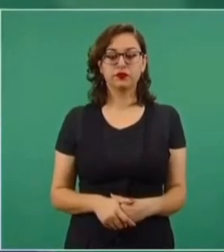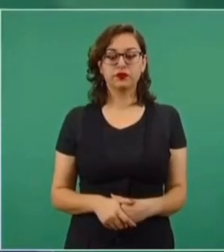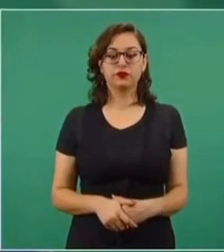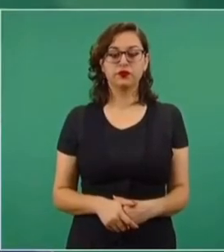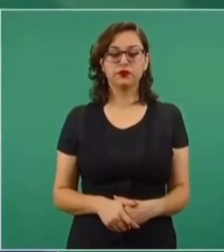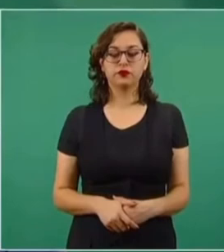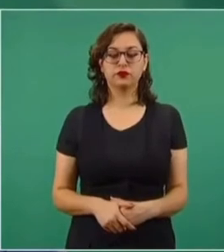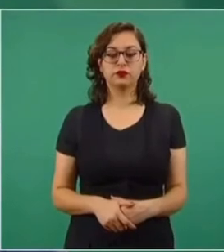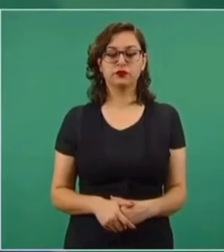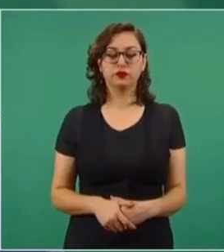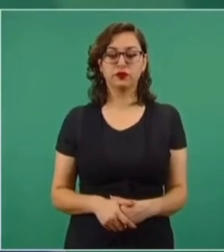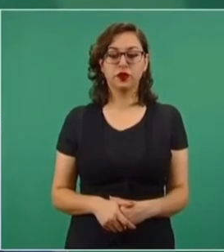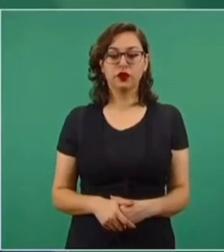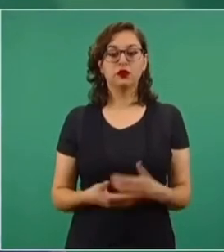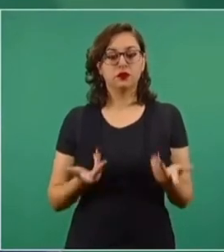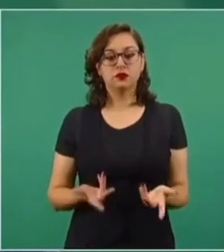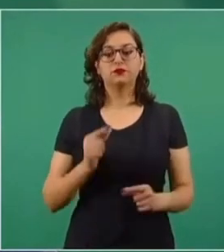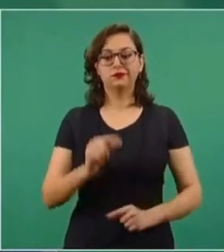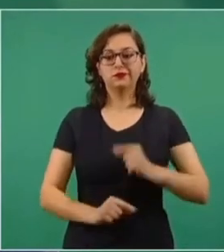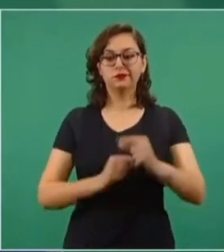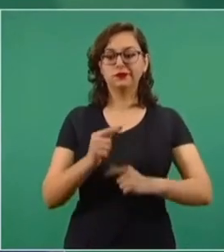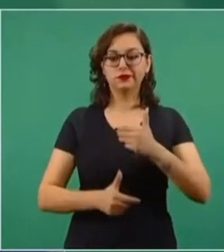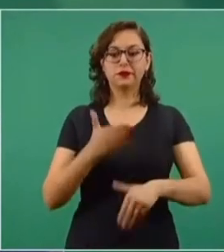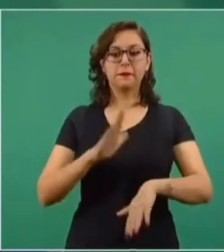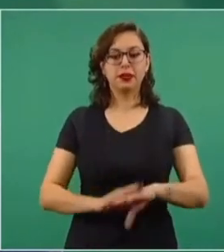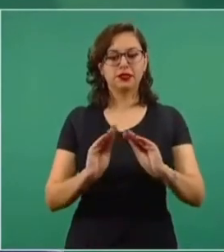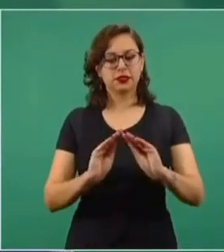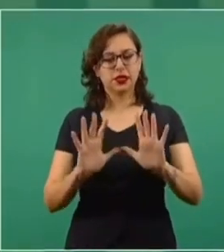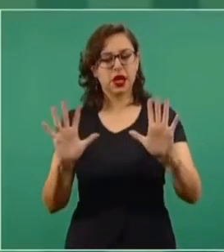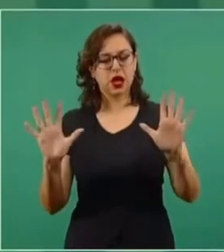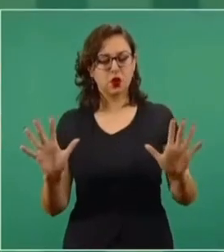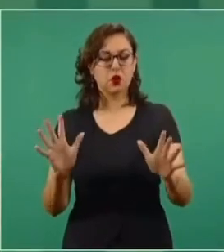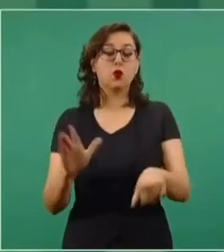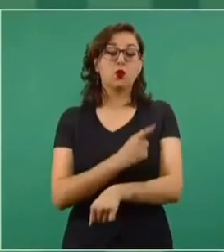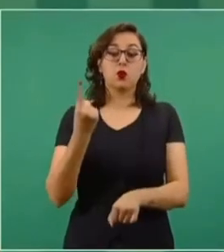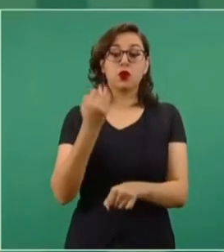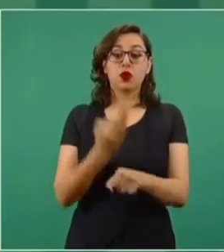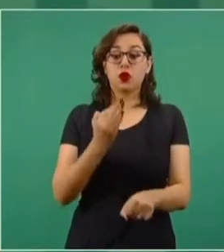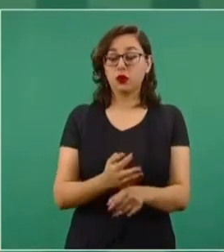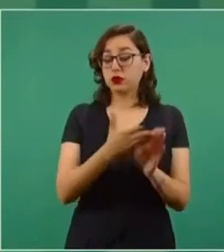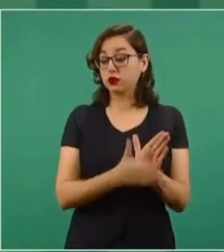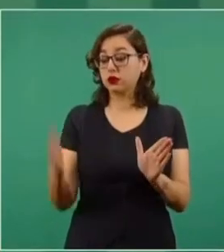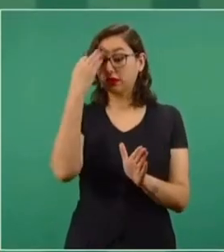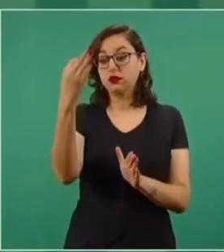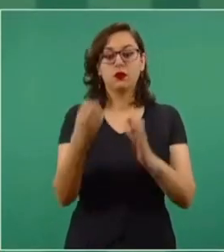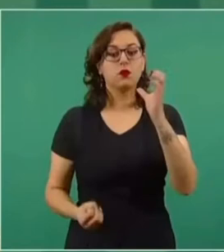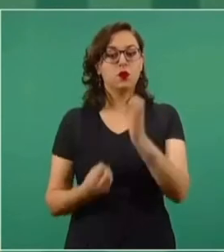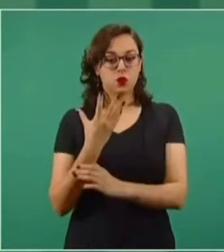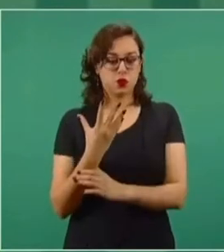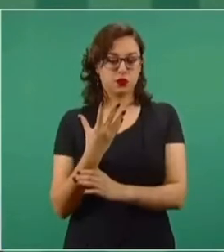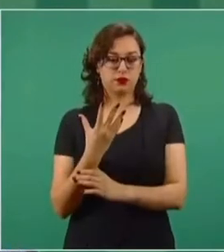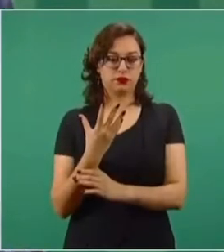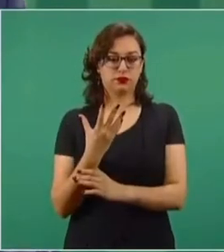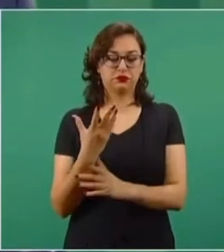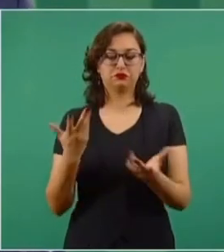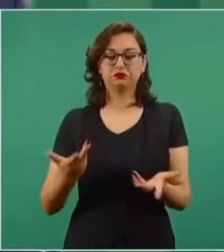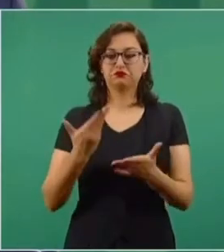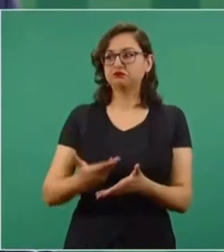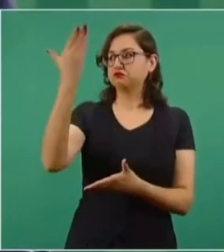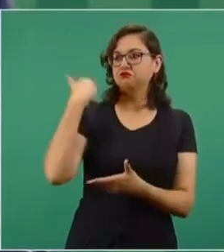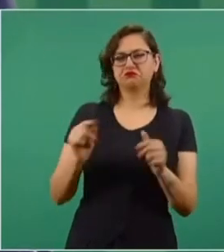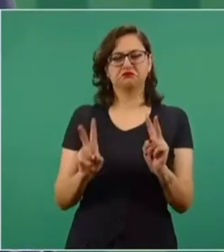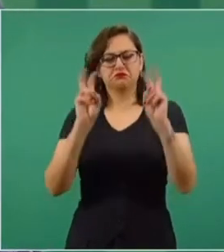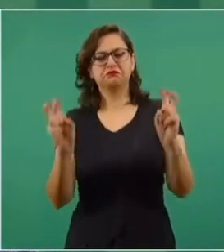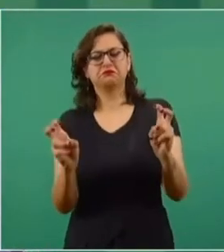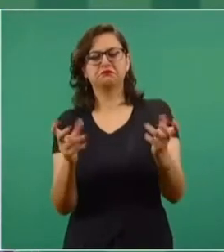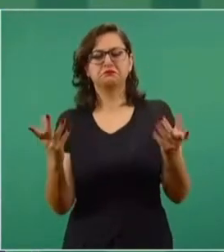Todo esto tiene que irse aclarando poco a poco, porque estamos viviendo una etapa nueva. Antes este tema no se